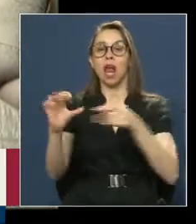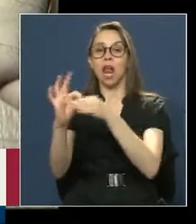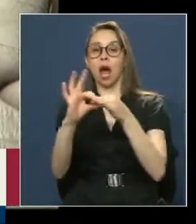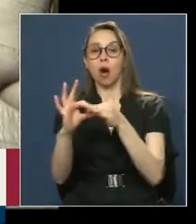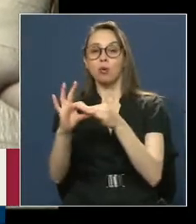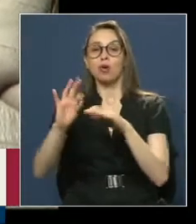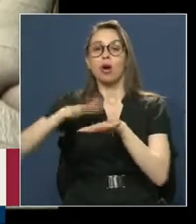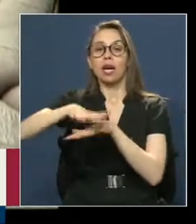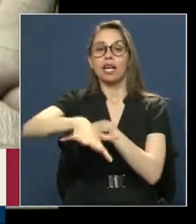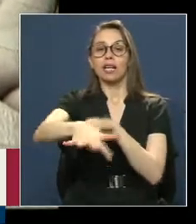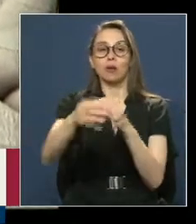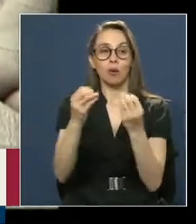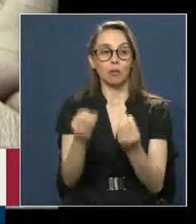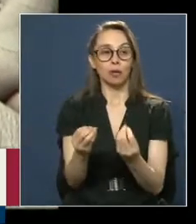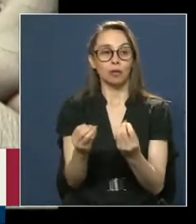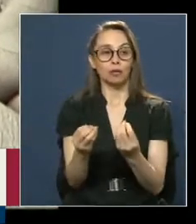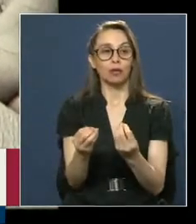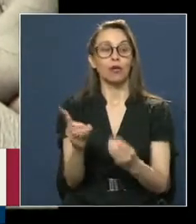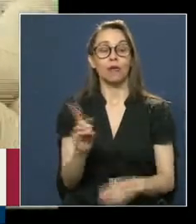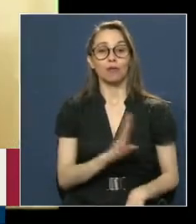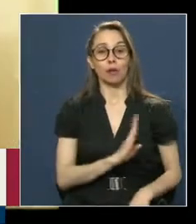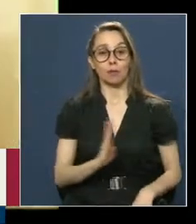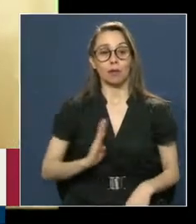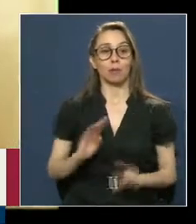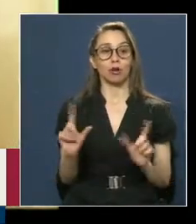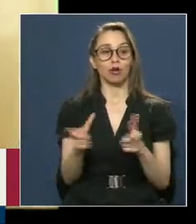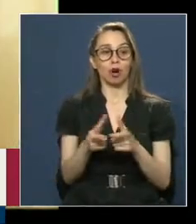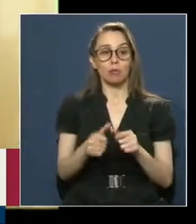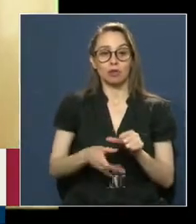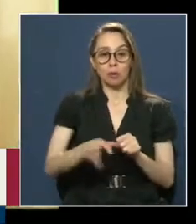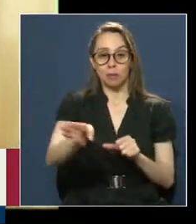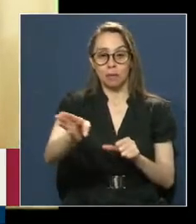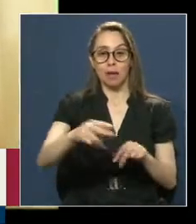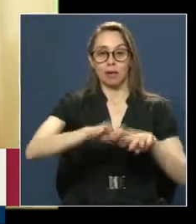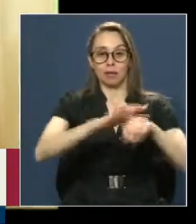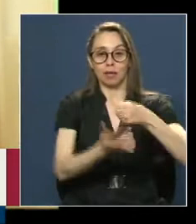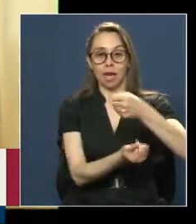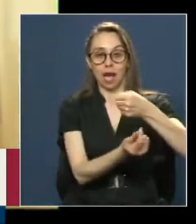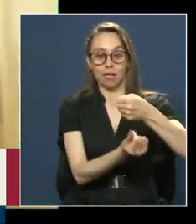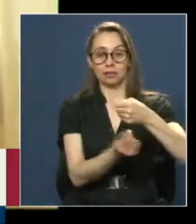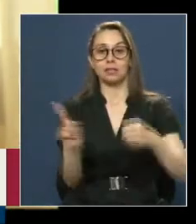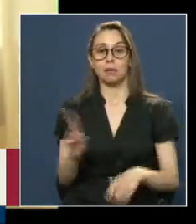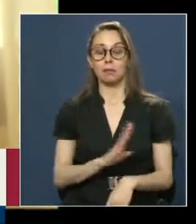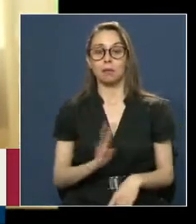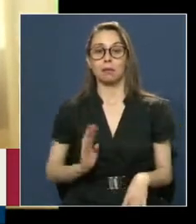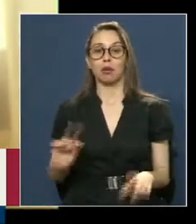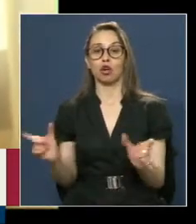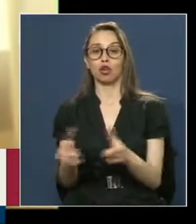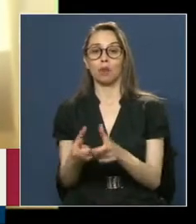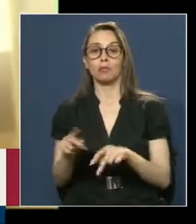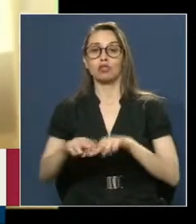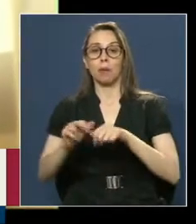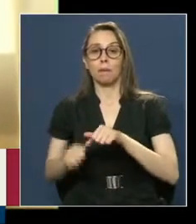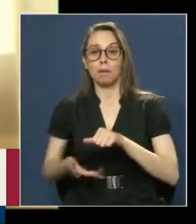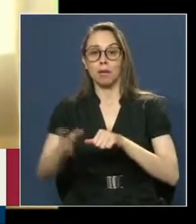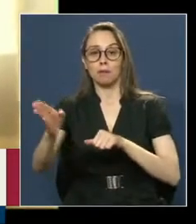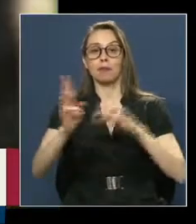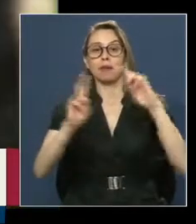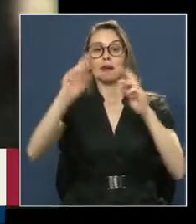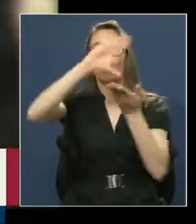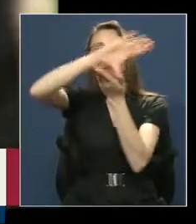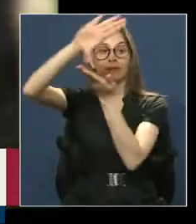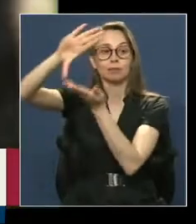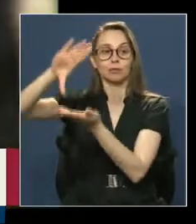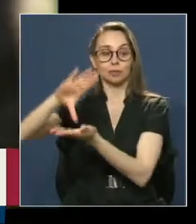y Río Bueno Integró la Comisión Permanente de Hacienda E integró también la Comisión Permanente de Relaciones Exteriores